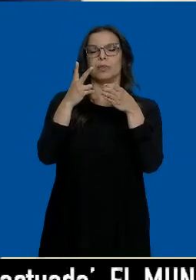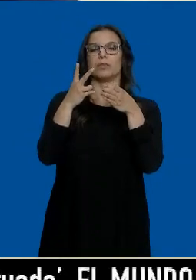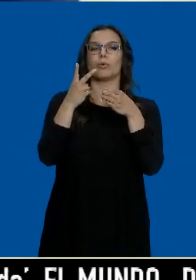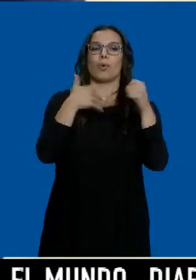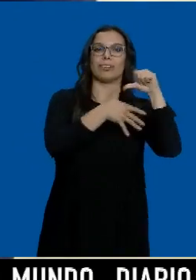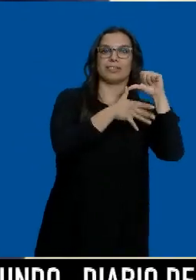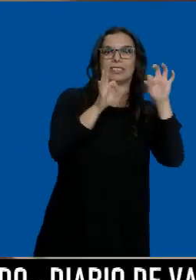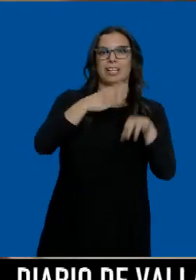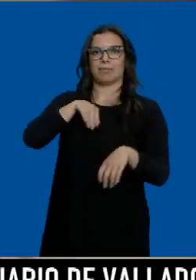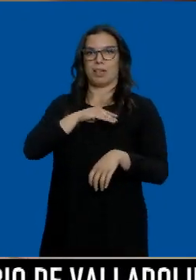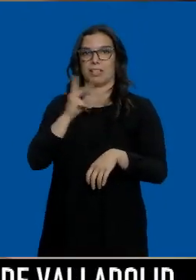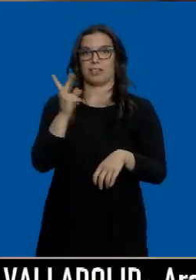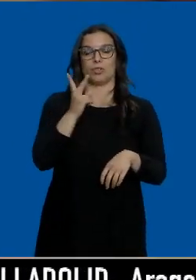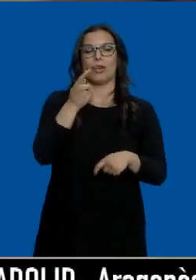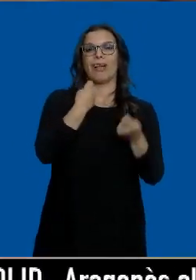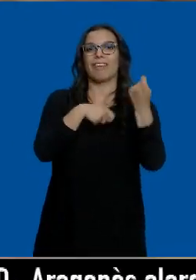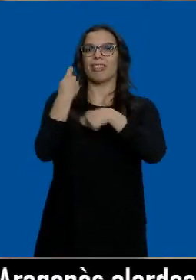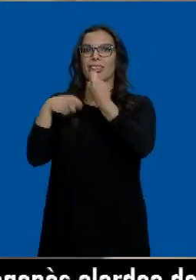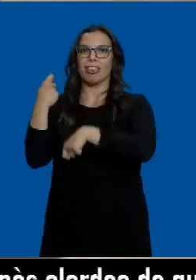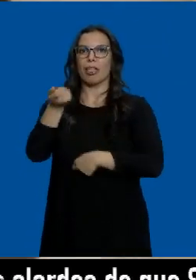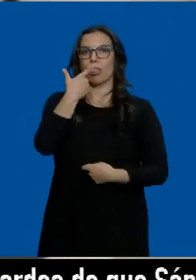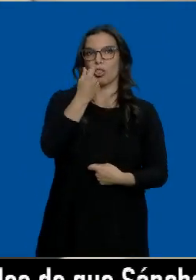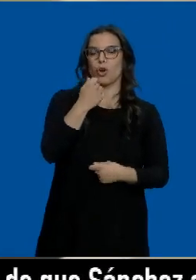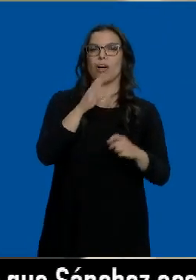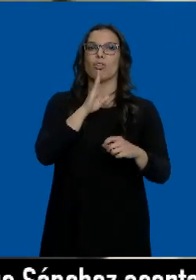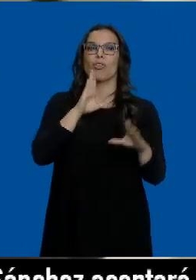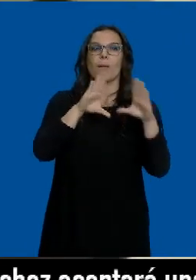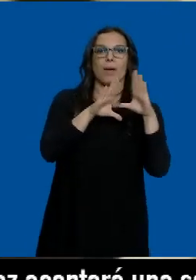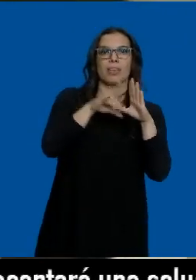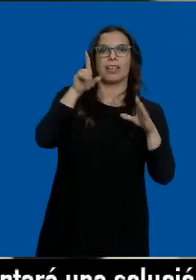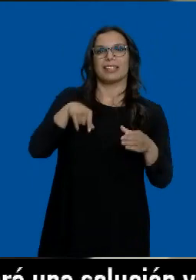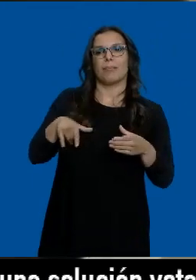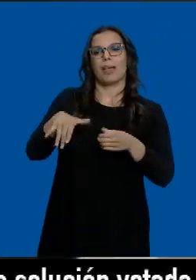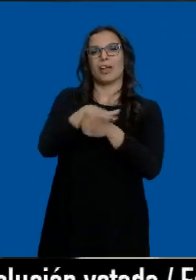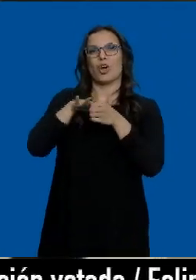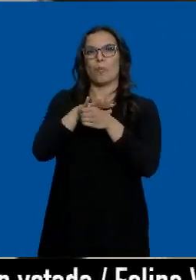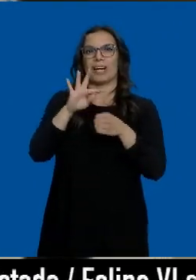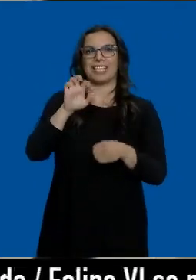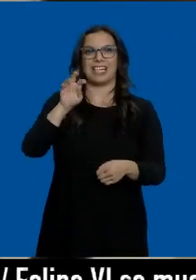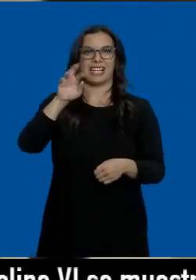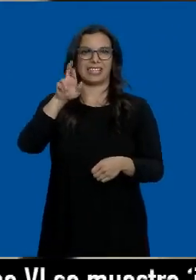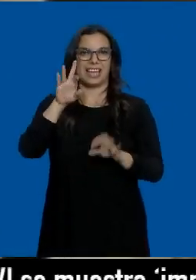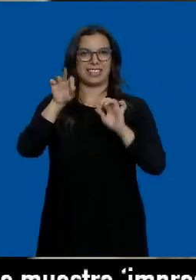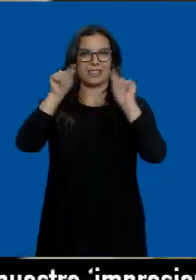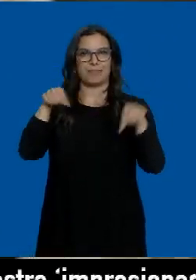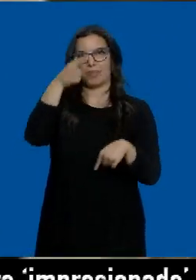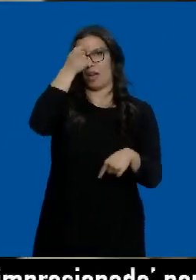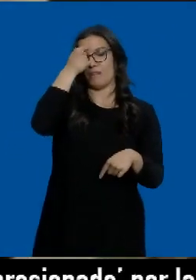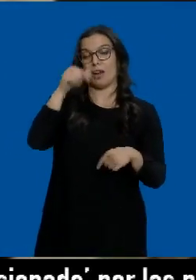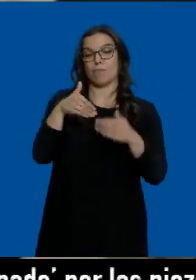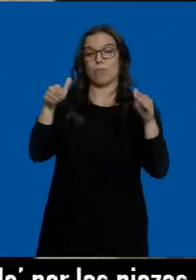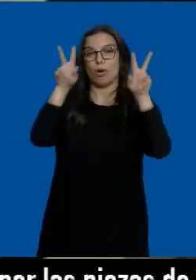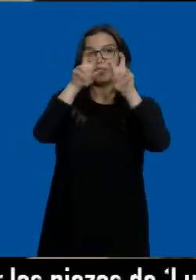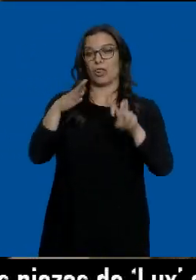una latina y otra nacional, dedicadas a traficar con drogas en Madrid y en la comarca abulense del Tietar. Esta operación arrancó